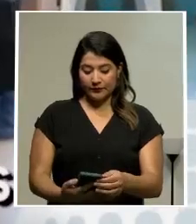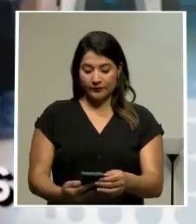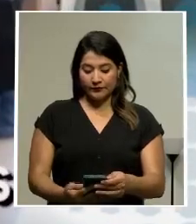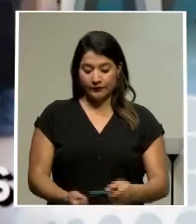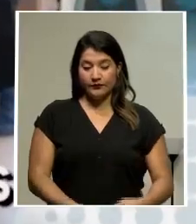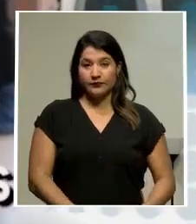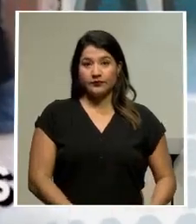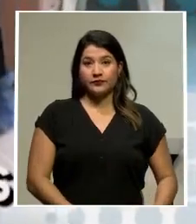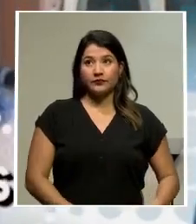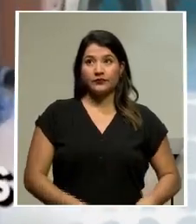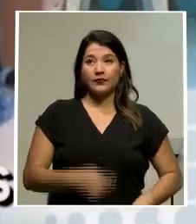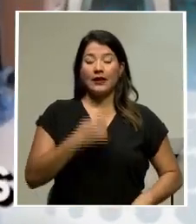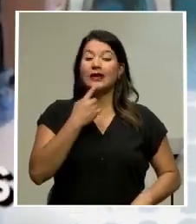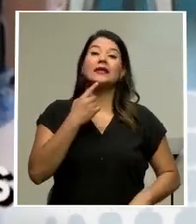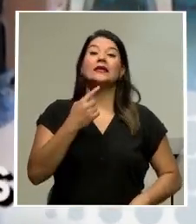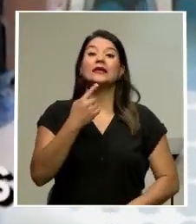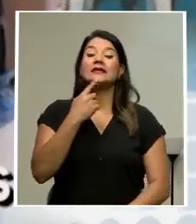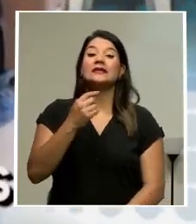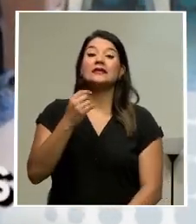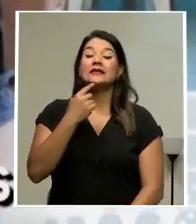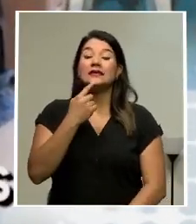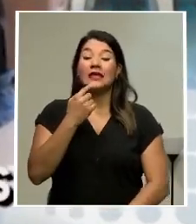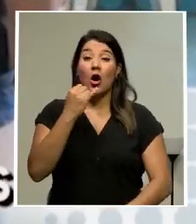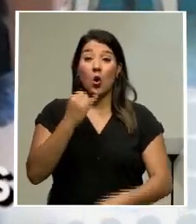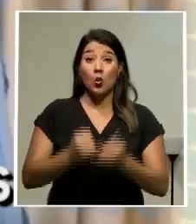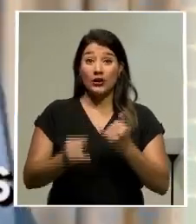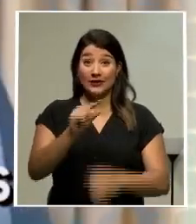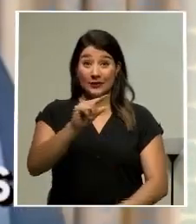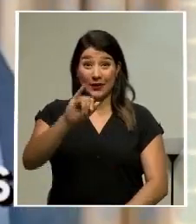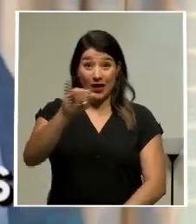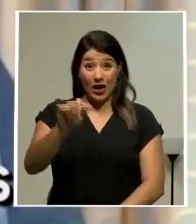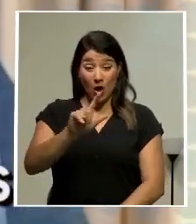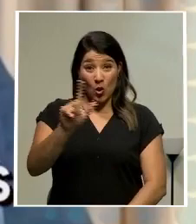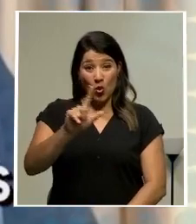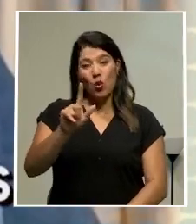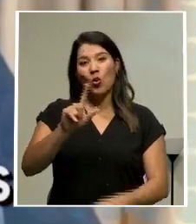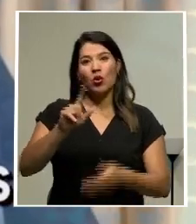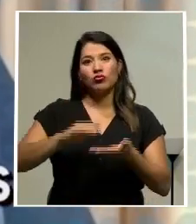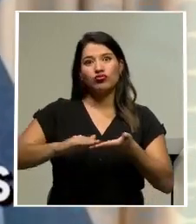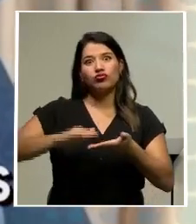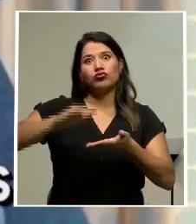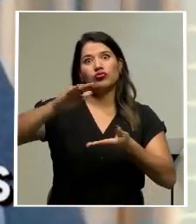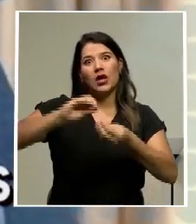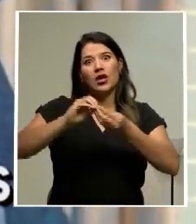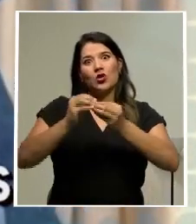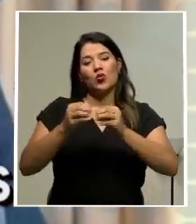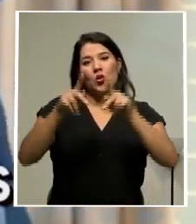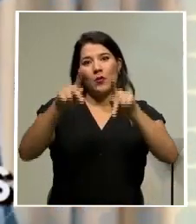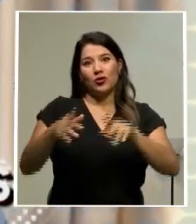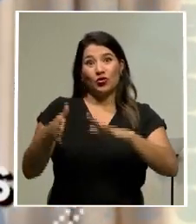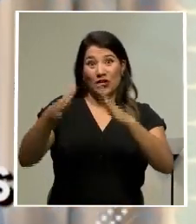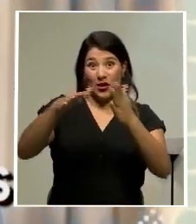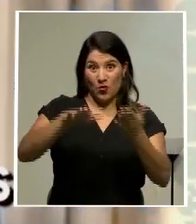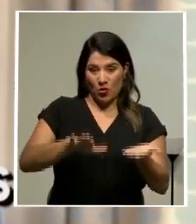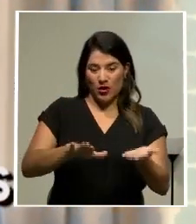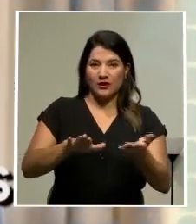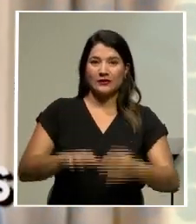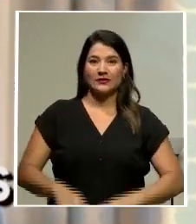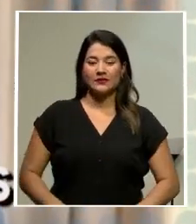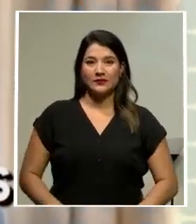Según datos de salud, la última semana de julio se registró un incremento en las muertes y hospitalizaciones por COVID-19.